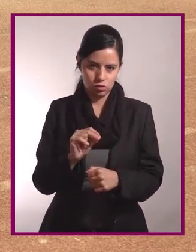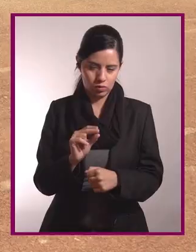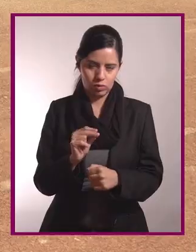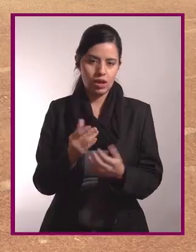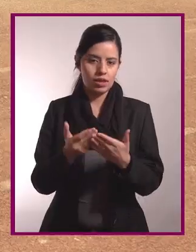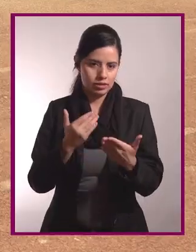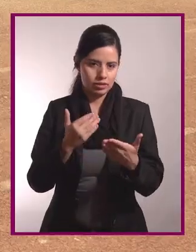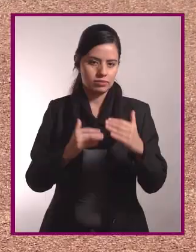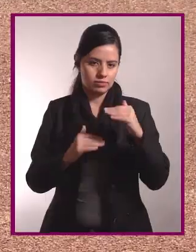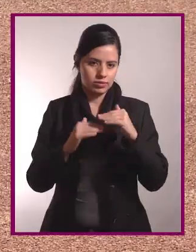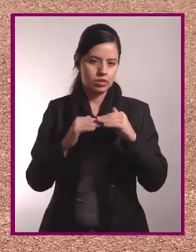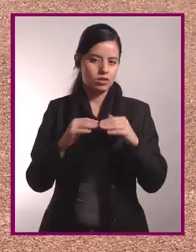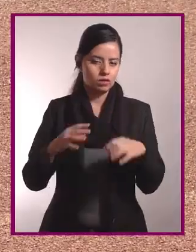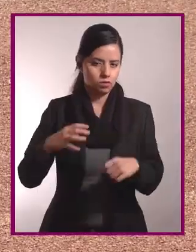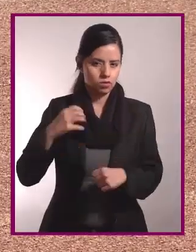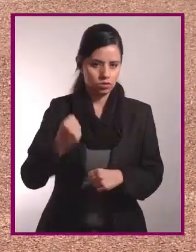dolor.